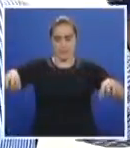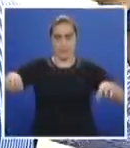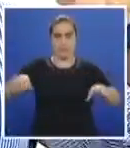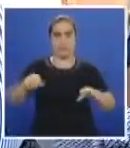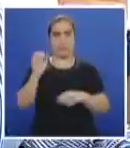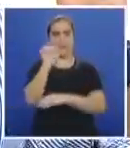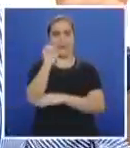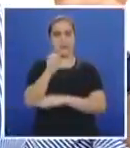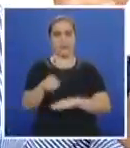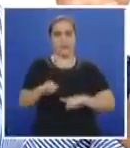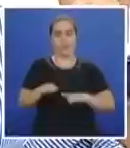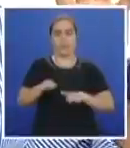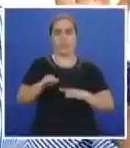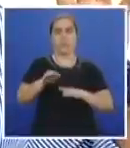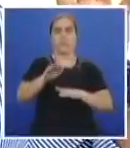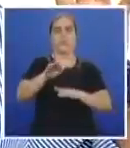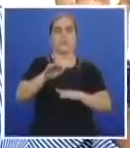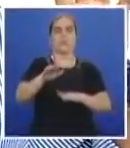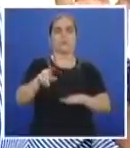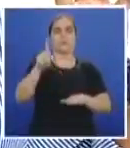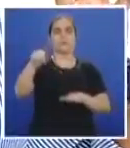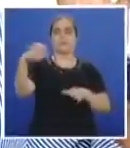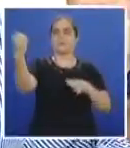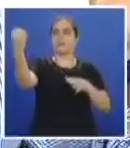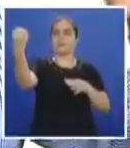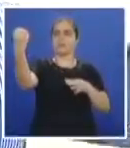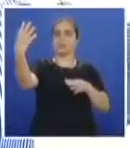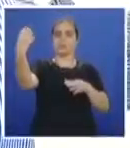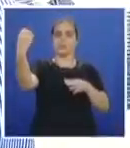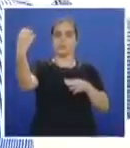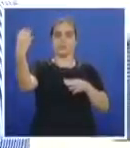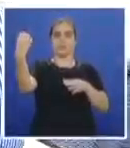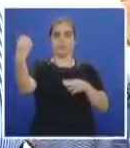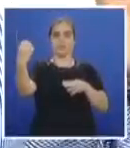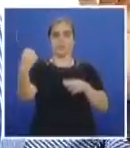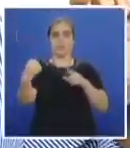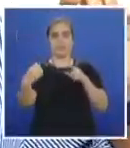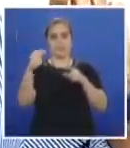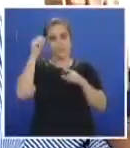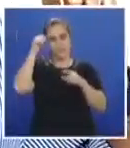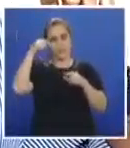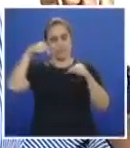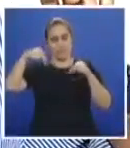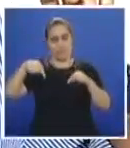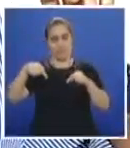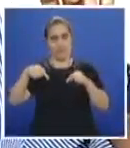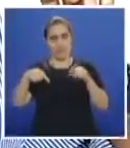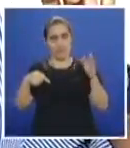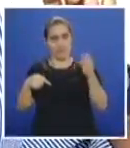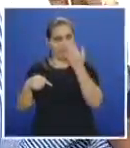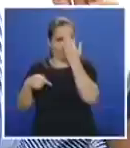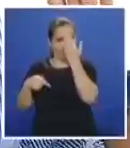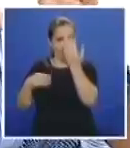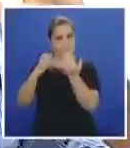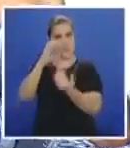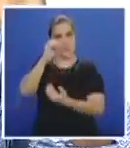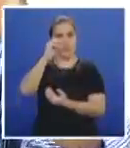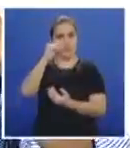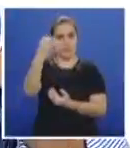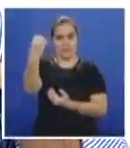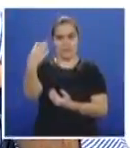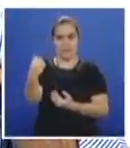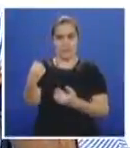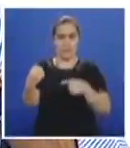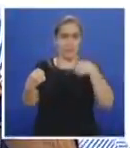gradualizar los dos semáforos, el que está al frente de Bellas Artes, y a todo el frente del CAN, para